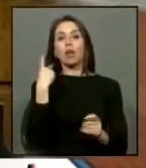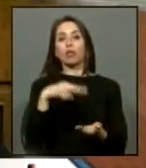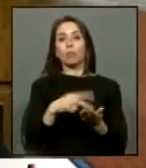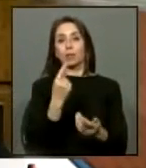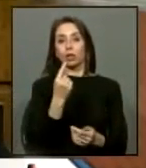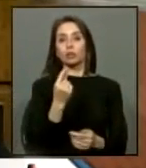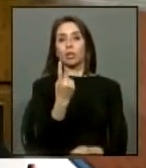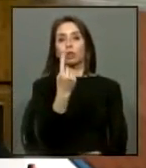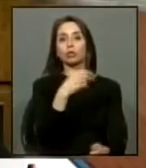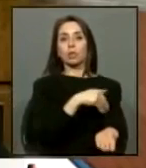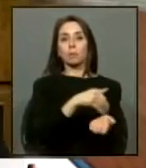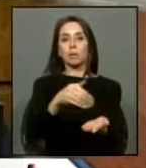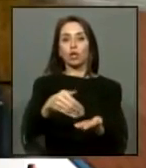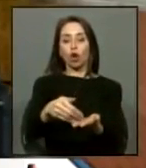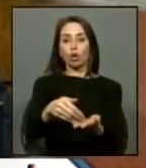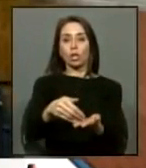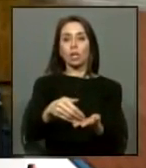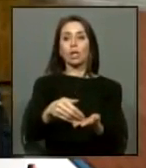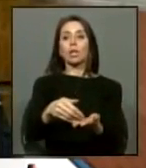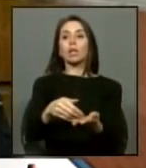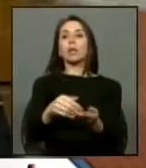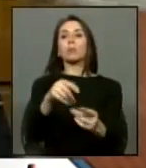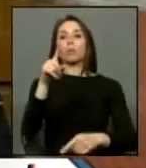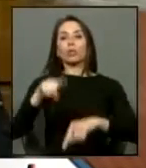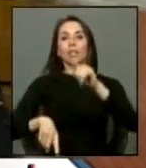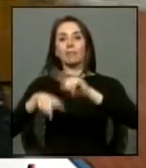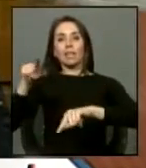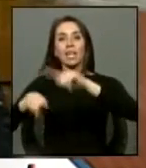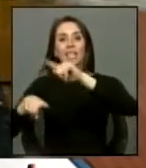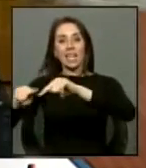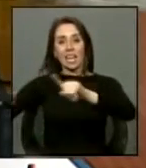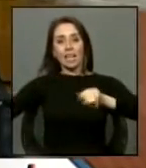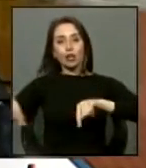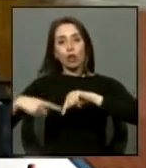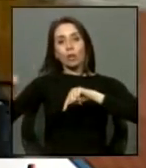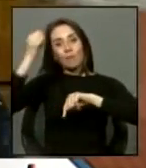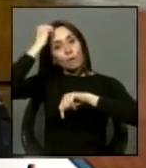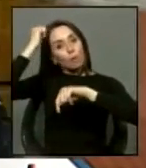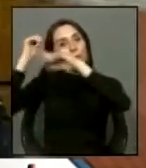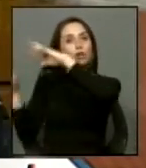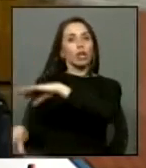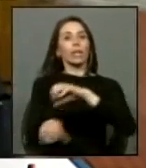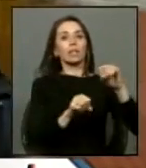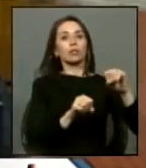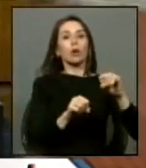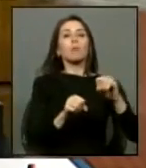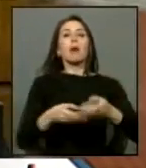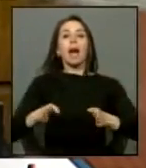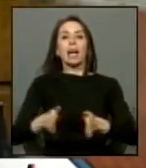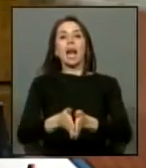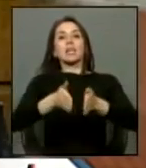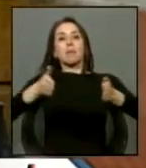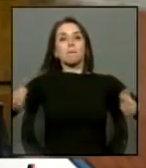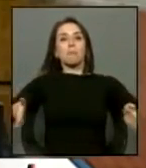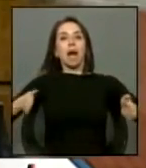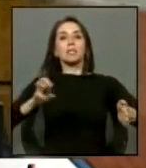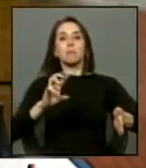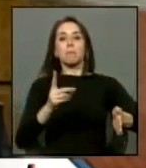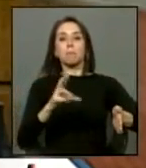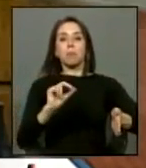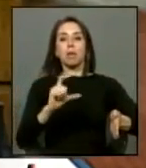12 millones de pesos a consecuencia de una expropiación de terrenos para ejecutar el mejoramiento de la avenida Pedro Aguirre Cerda.